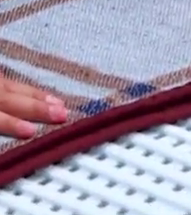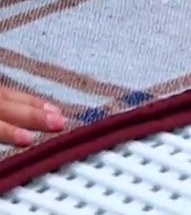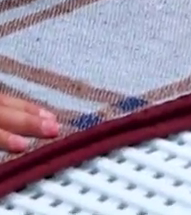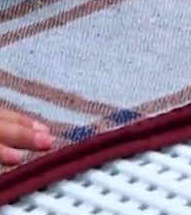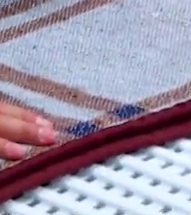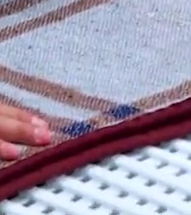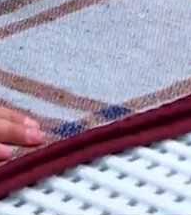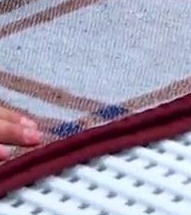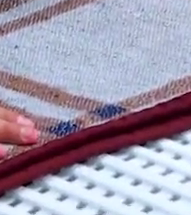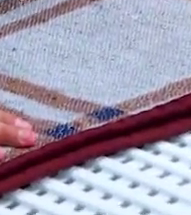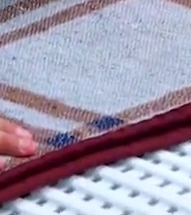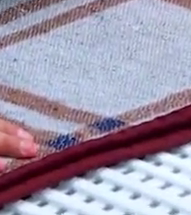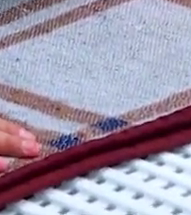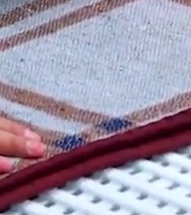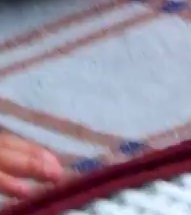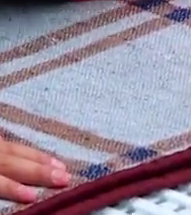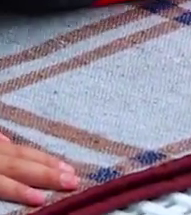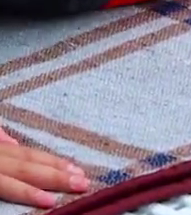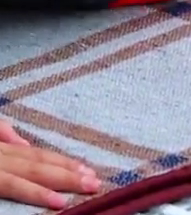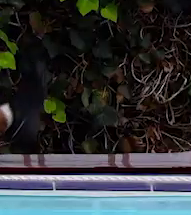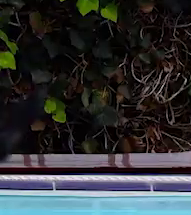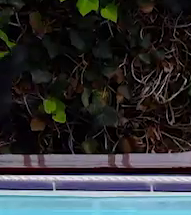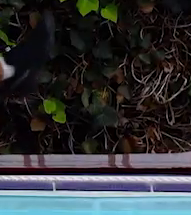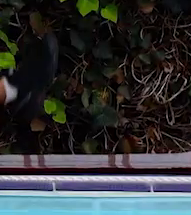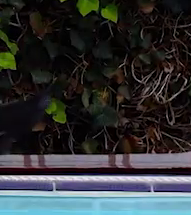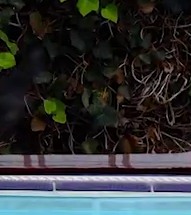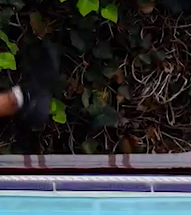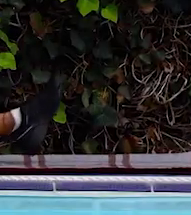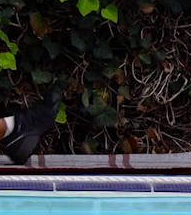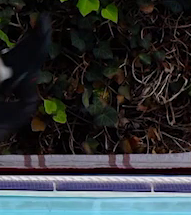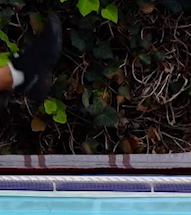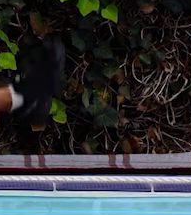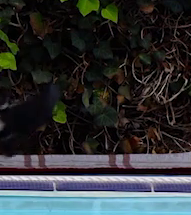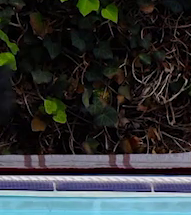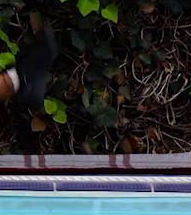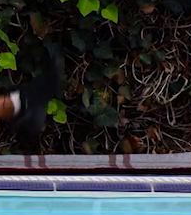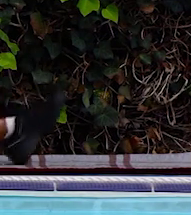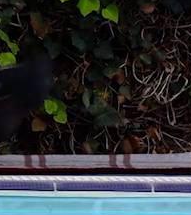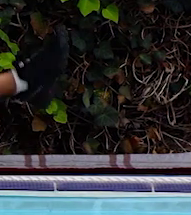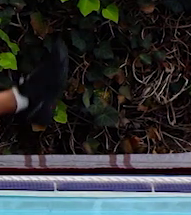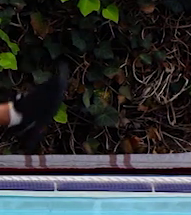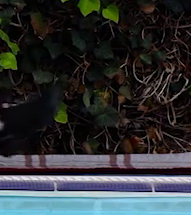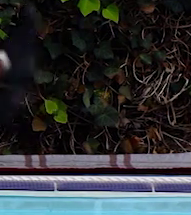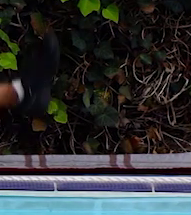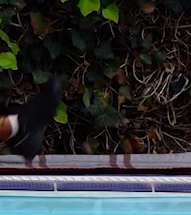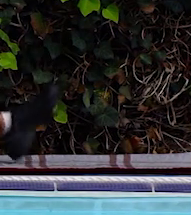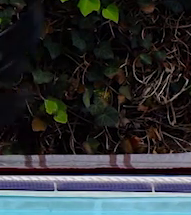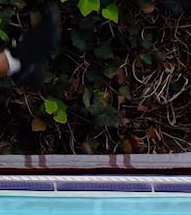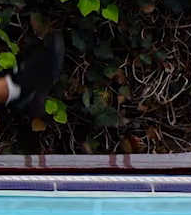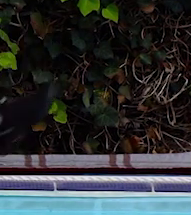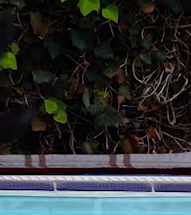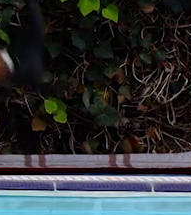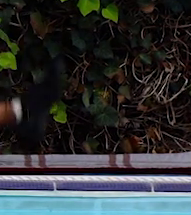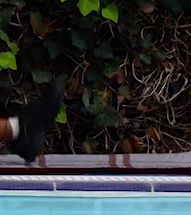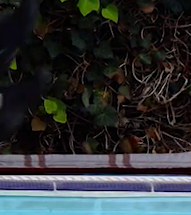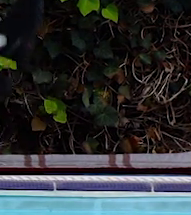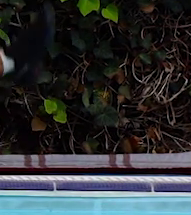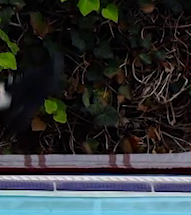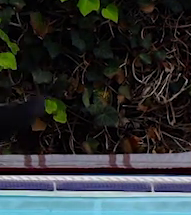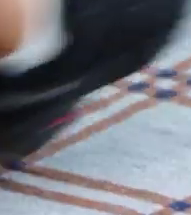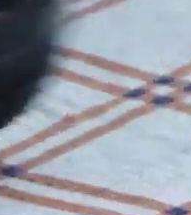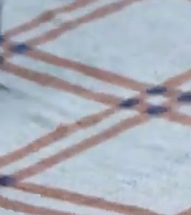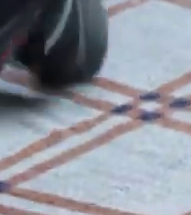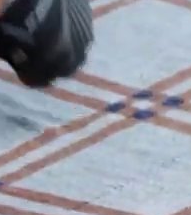completamente la pierna, llevando la punta de nuestro pie hacia adelante y lo vamos a hacer repetidamente. Inhalo,